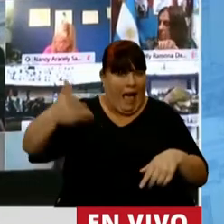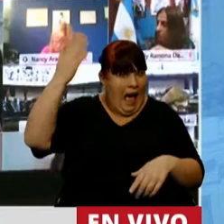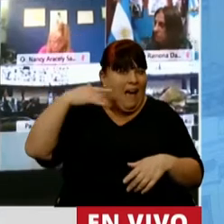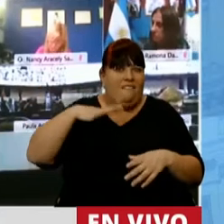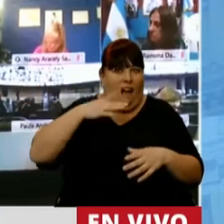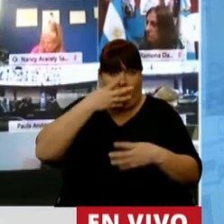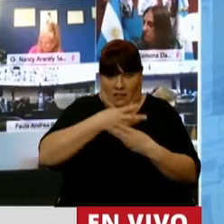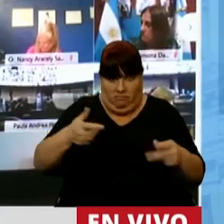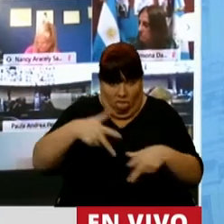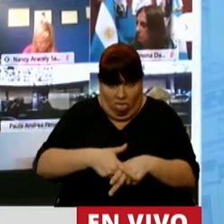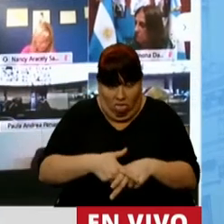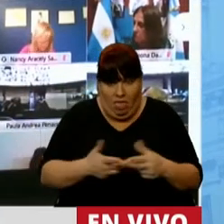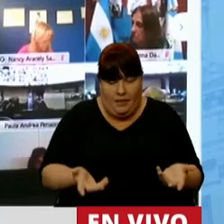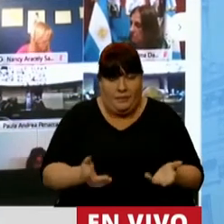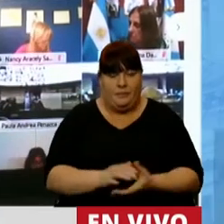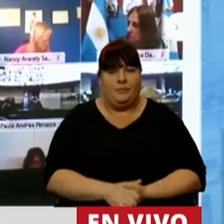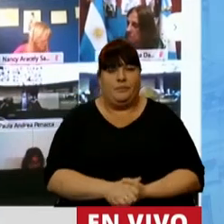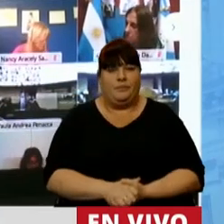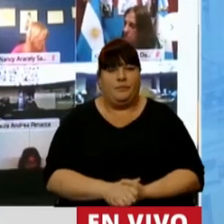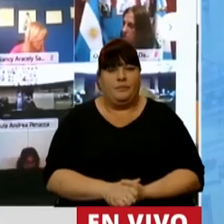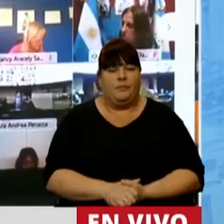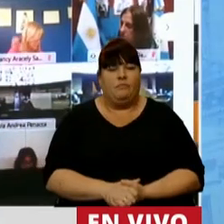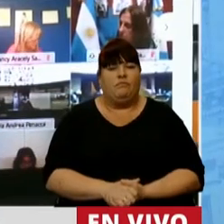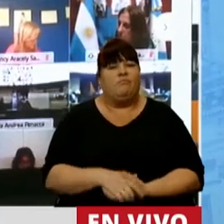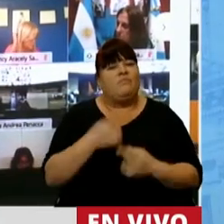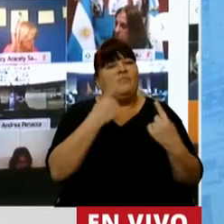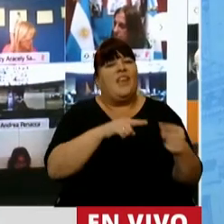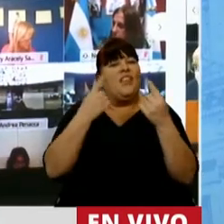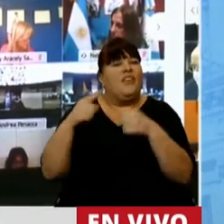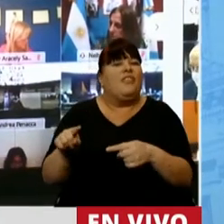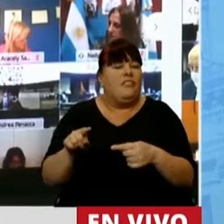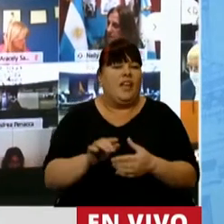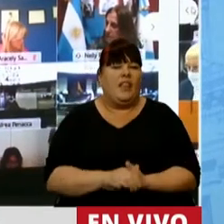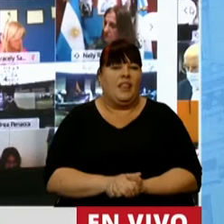terminó de concretar nunca. Y era muy distinto